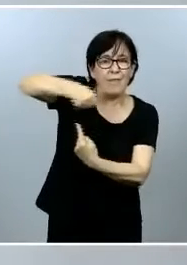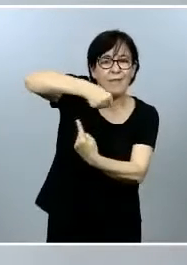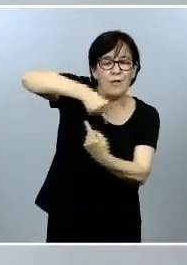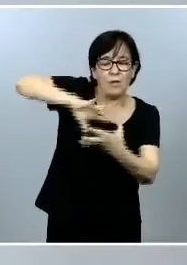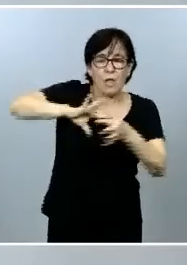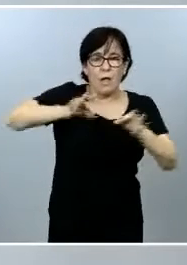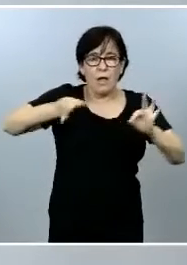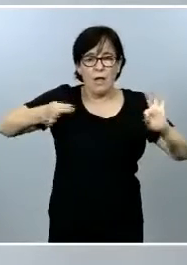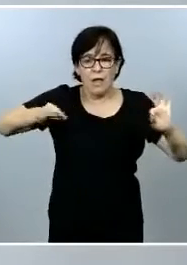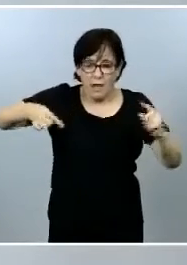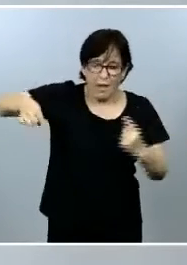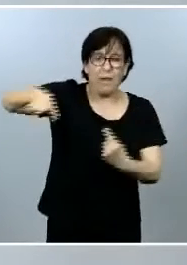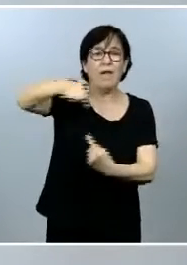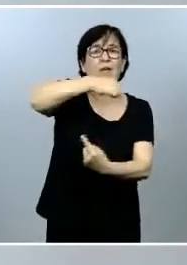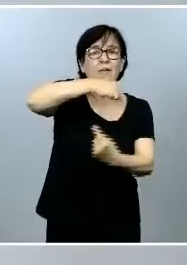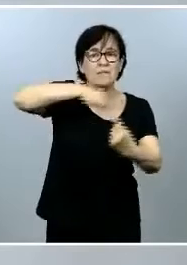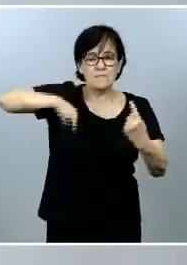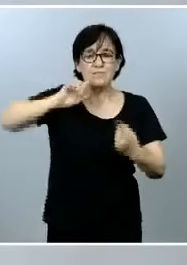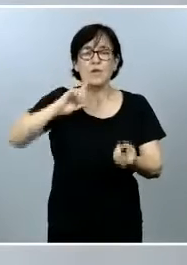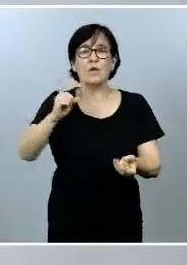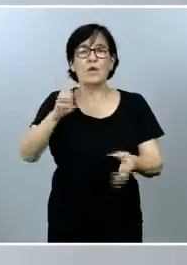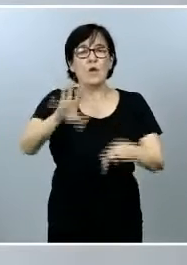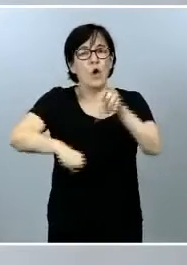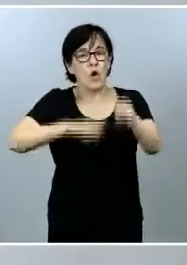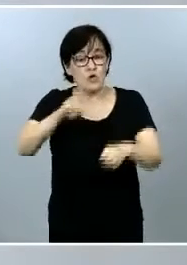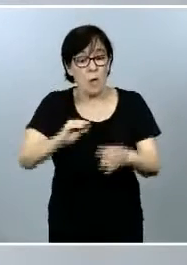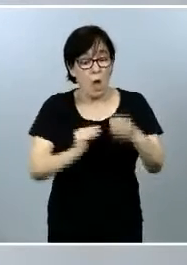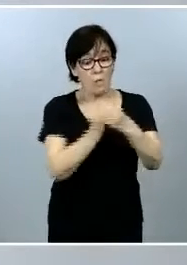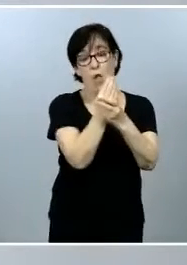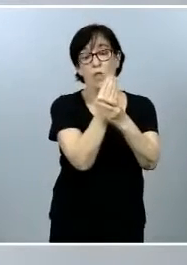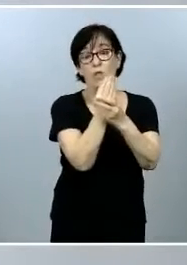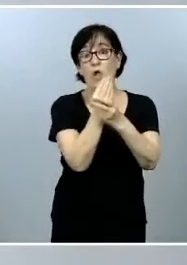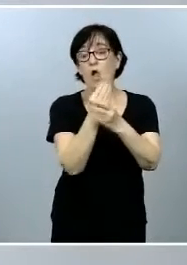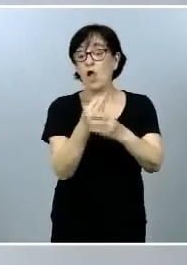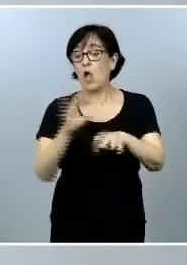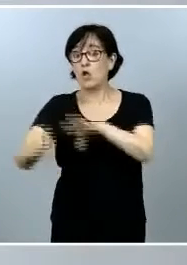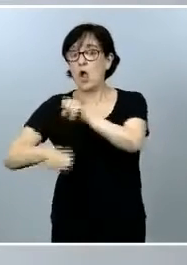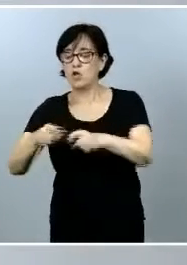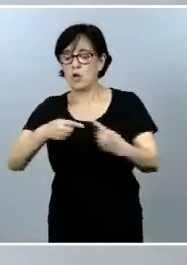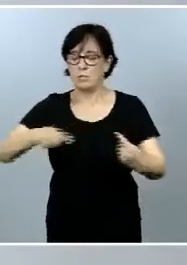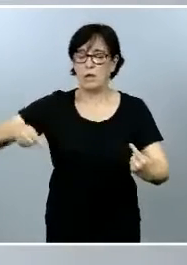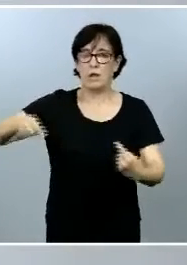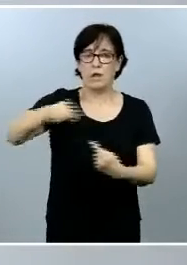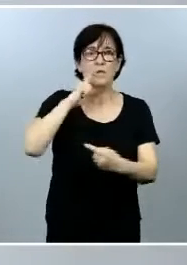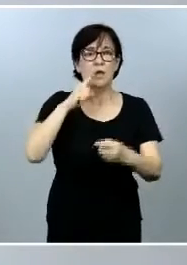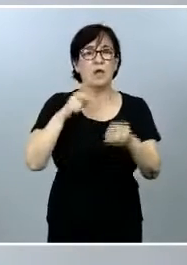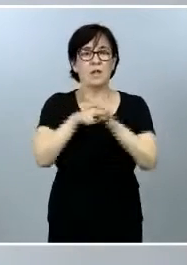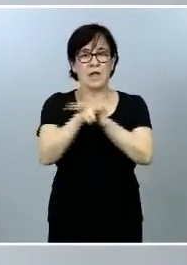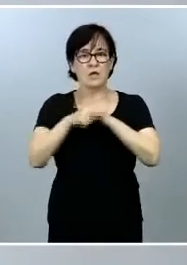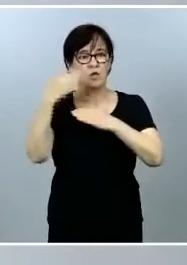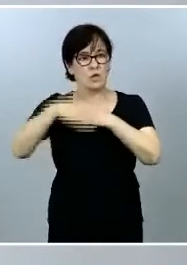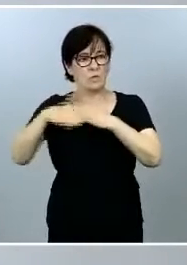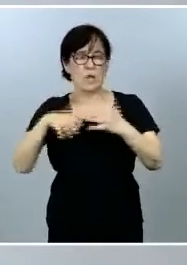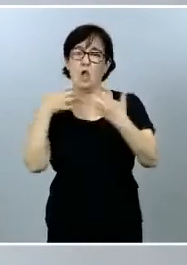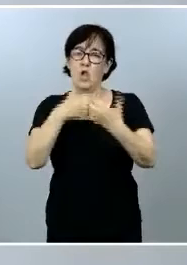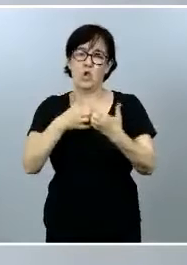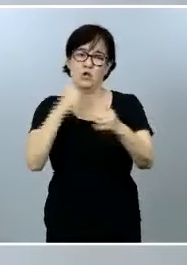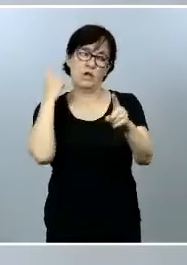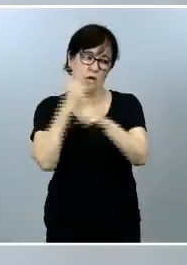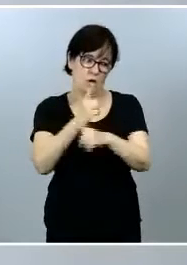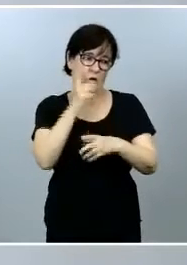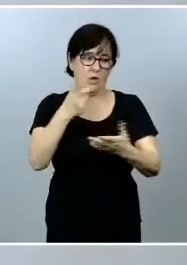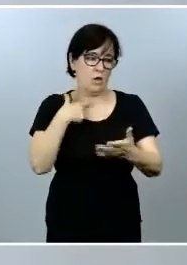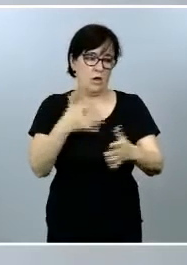un consumo, producción y consumo, acorde con nuestros recursos limitados, que luche contra el desperdicio masivo,